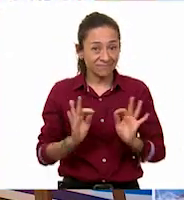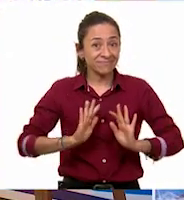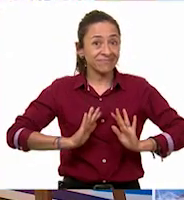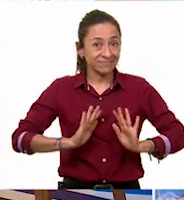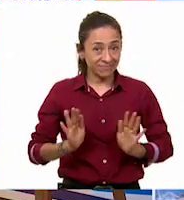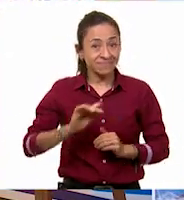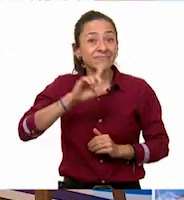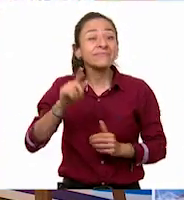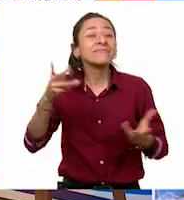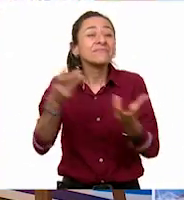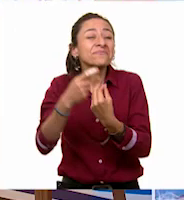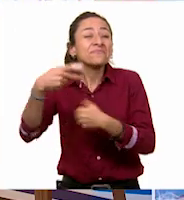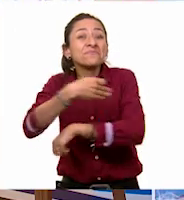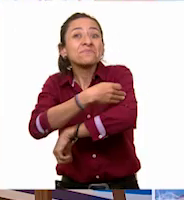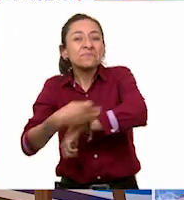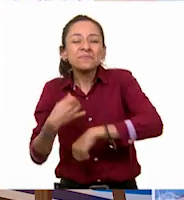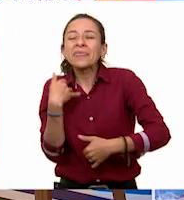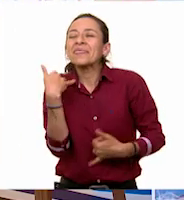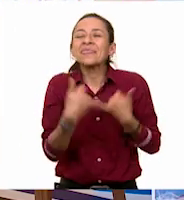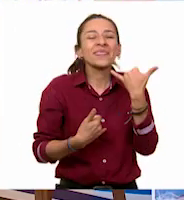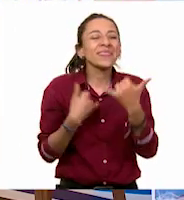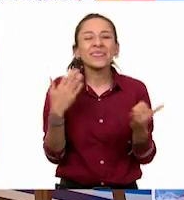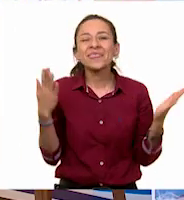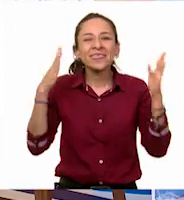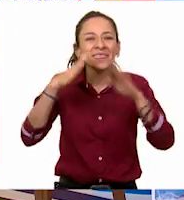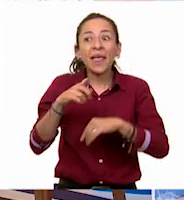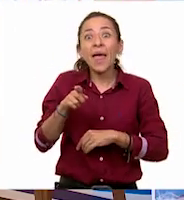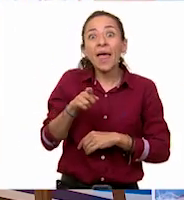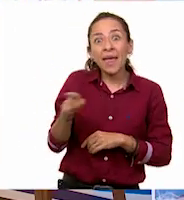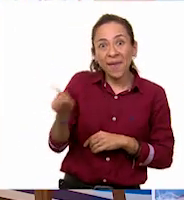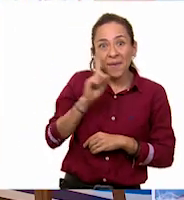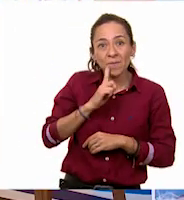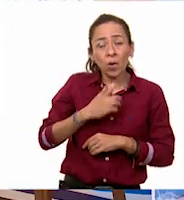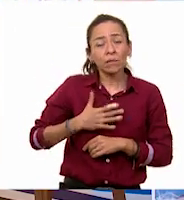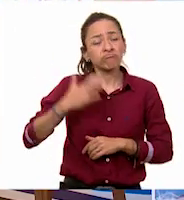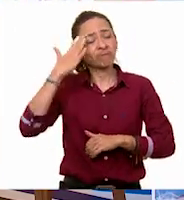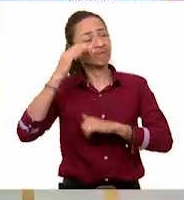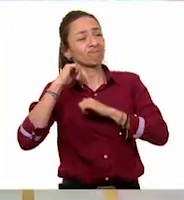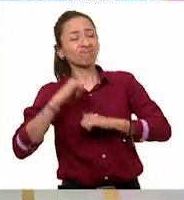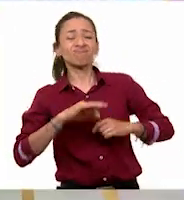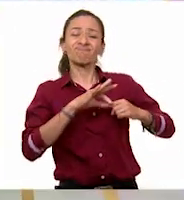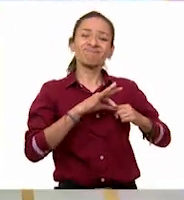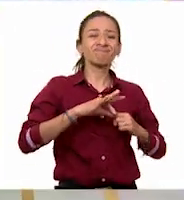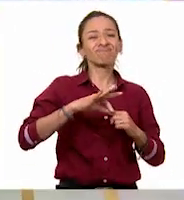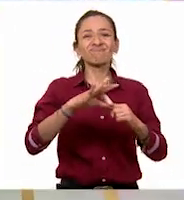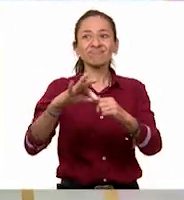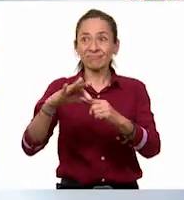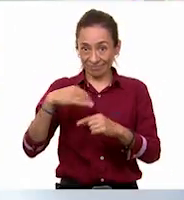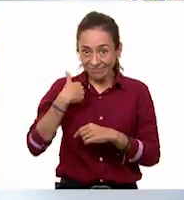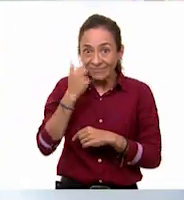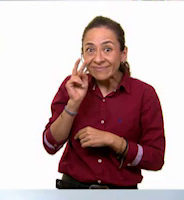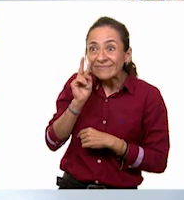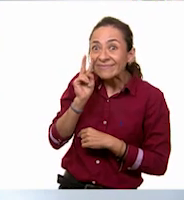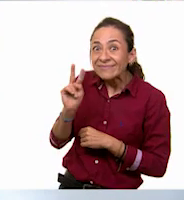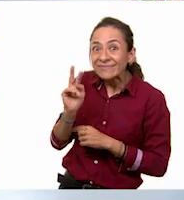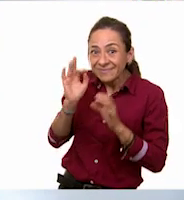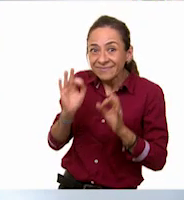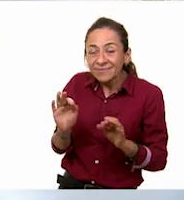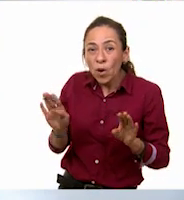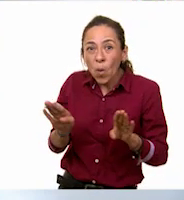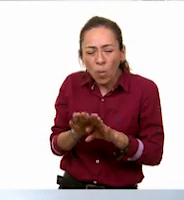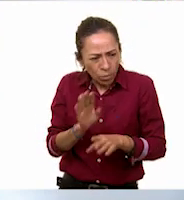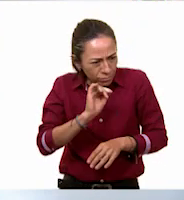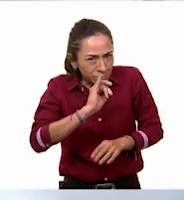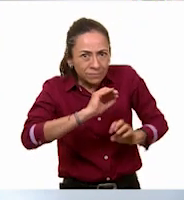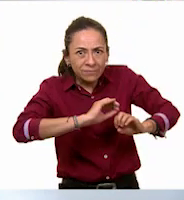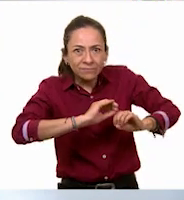a que ella era la guía de ese museo. ¿Quieres ver, Pili, cómo nos enseña su museo? supuesto, sí, claro que sí. Acompáñenme a ver a nuestra